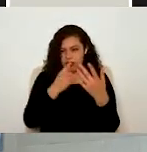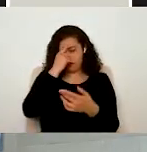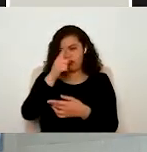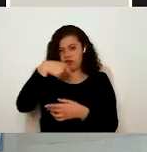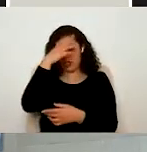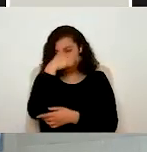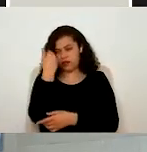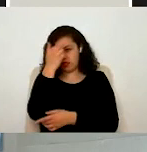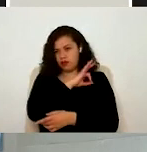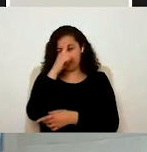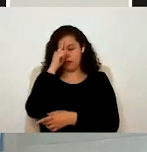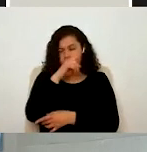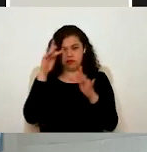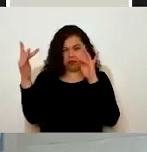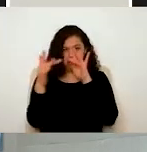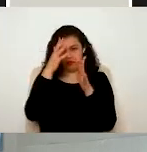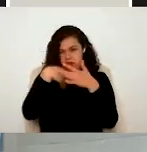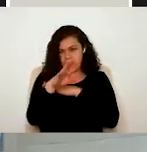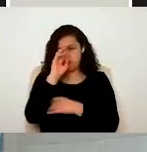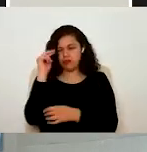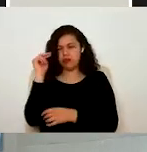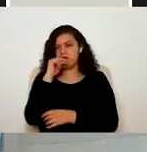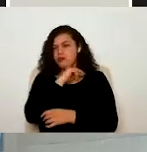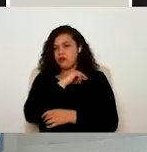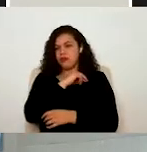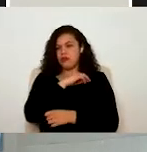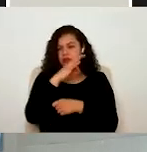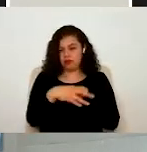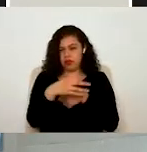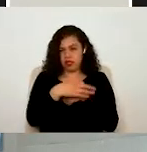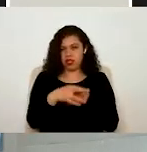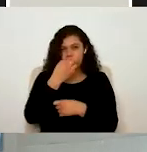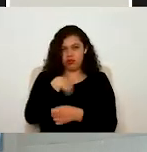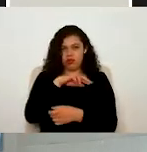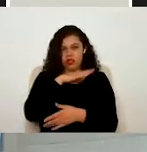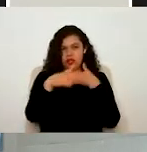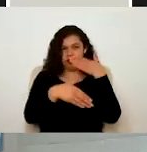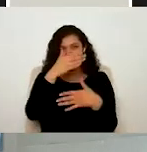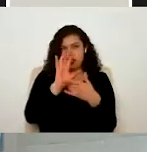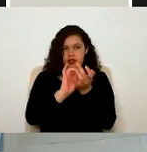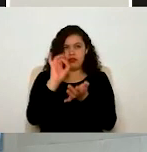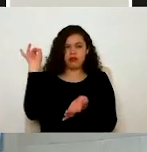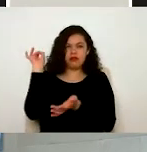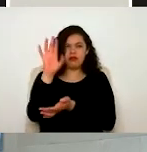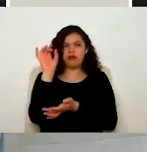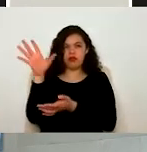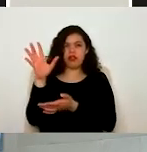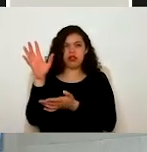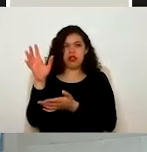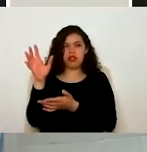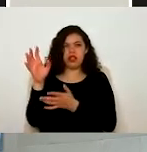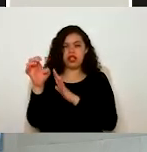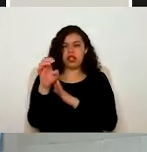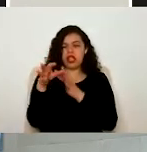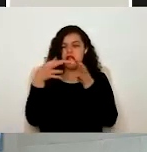consultar directamente. Mientras, estamos en proceso de enviarles el, el ejemplar físico, pero ya,